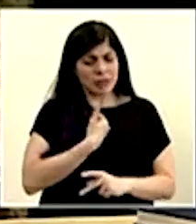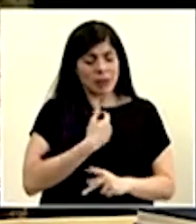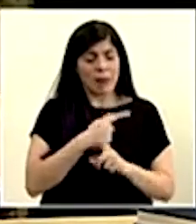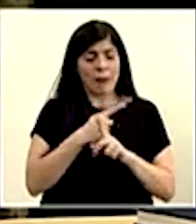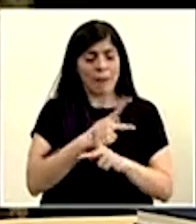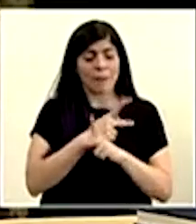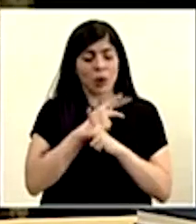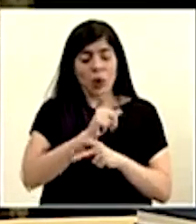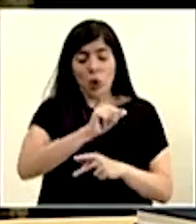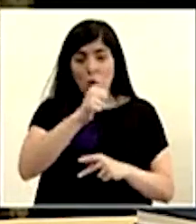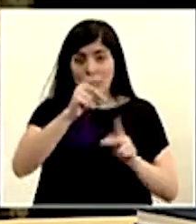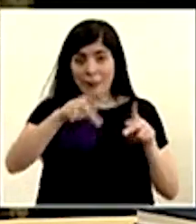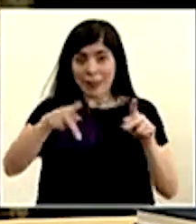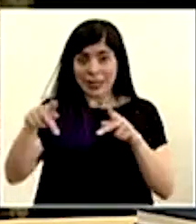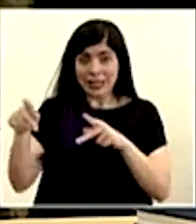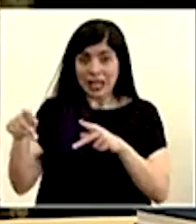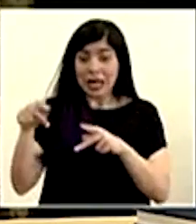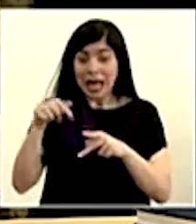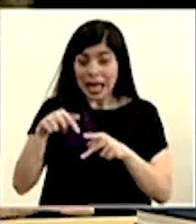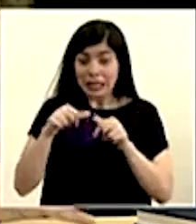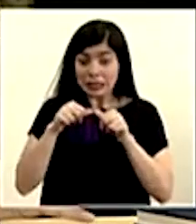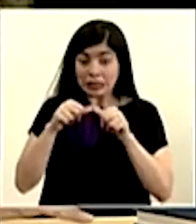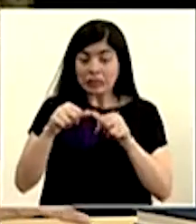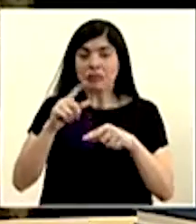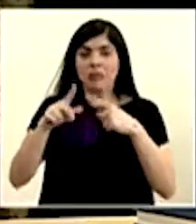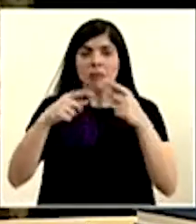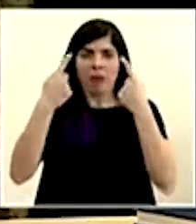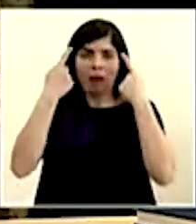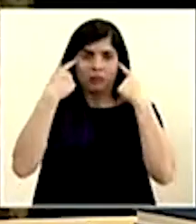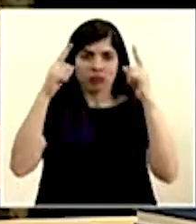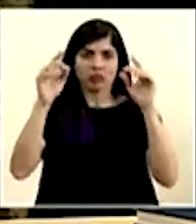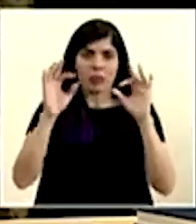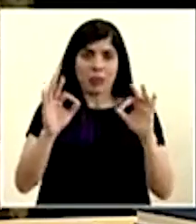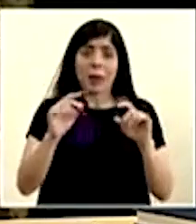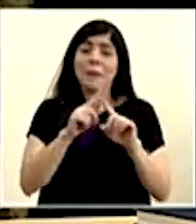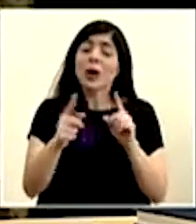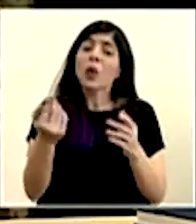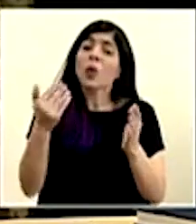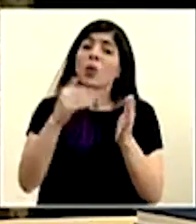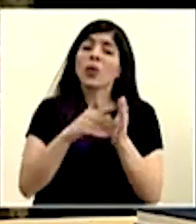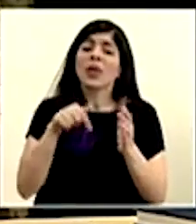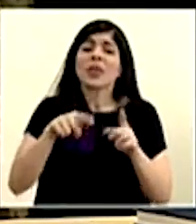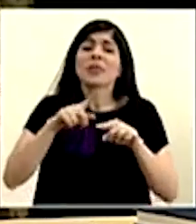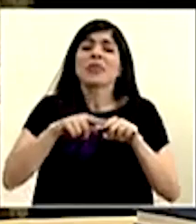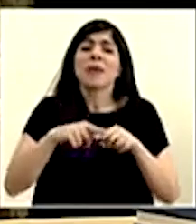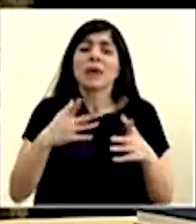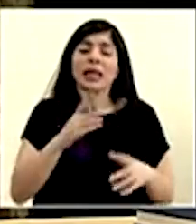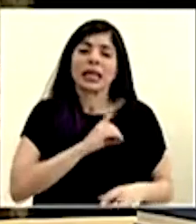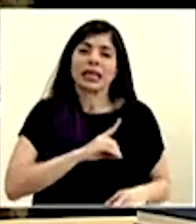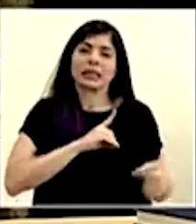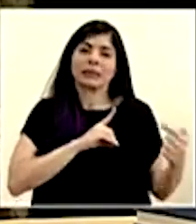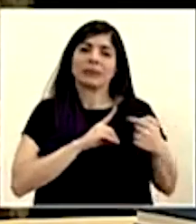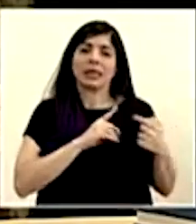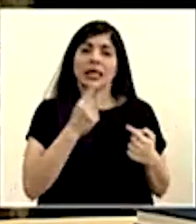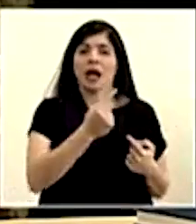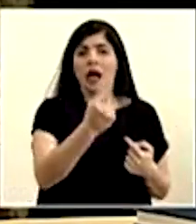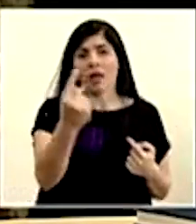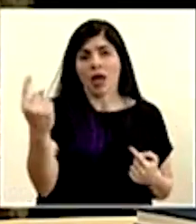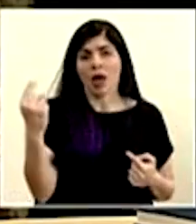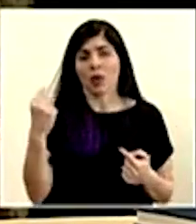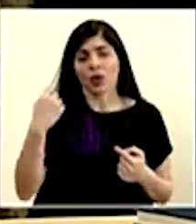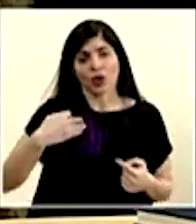y a nuestros ciudadanos, saldremos bien librados. Pero eso, de nuevo, depende de la disciplina que ejerzamos todos en